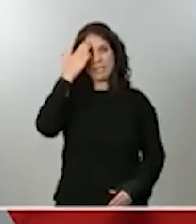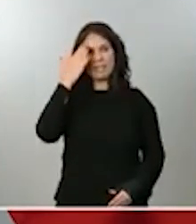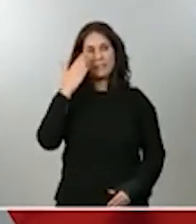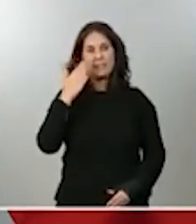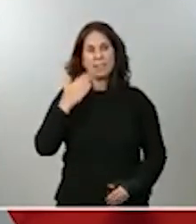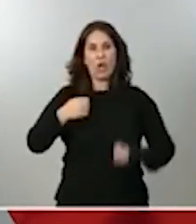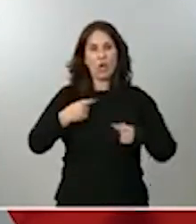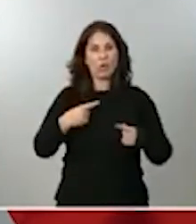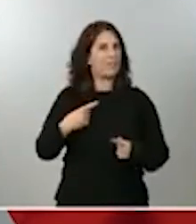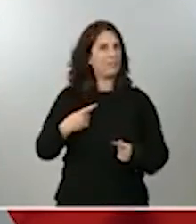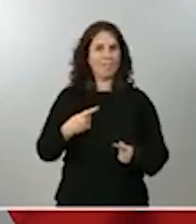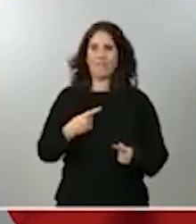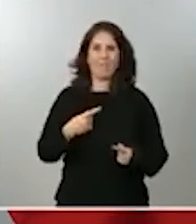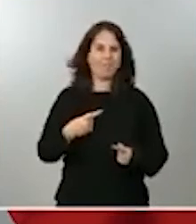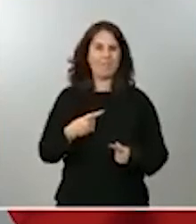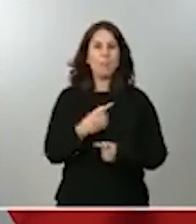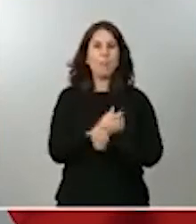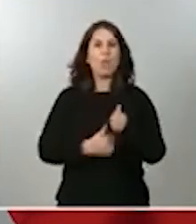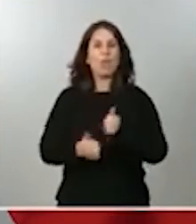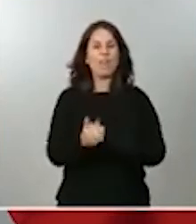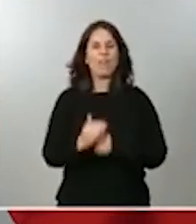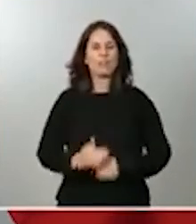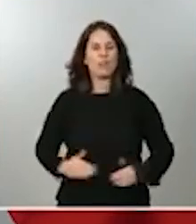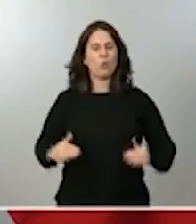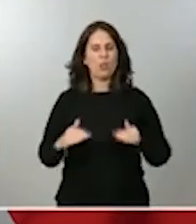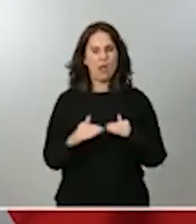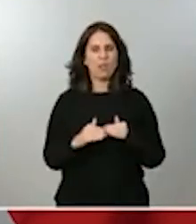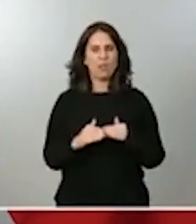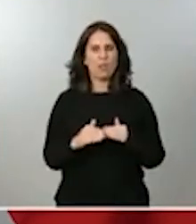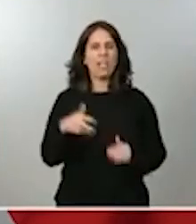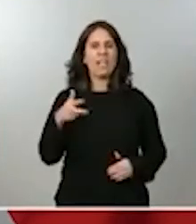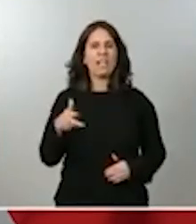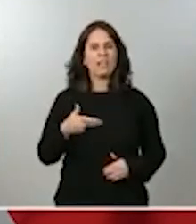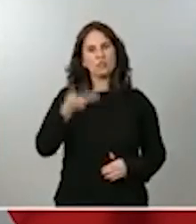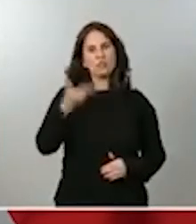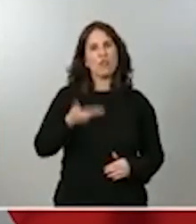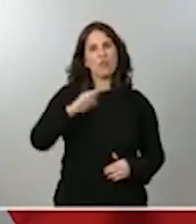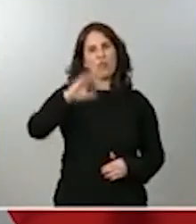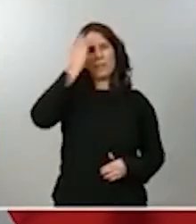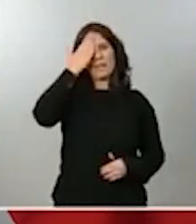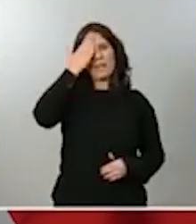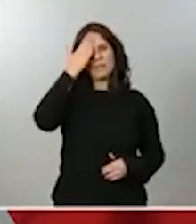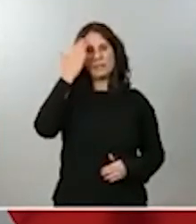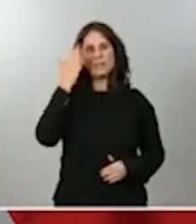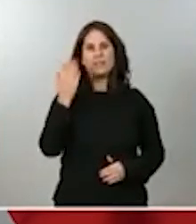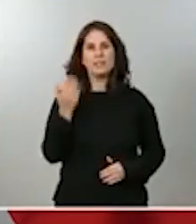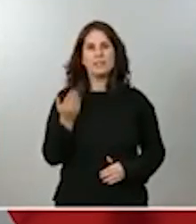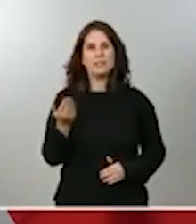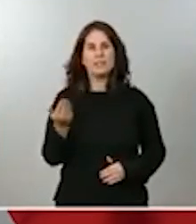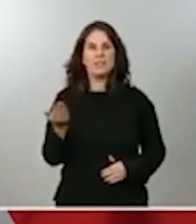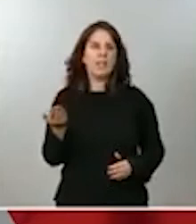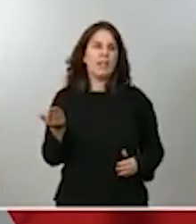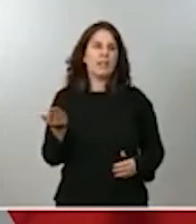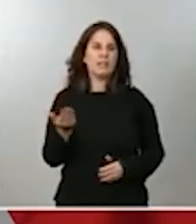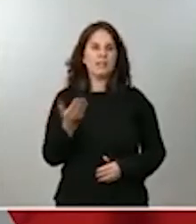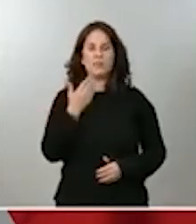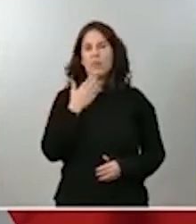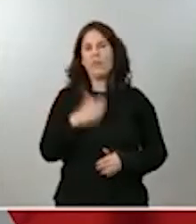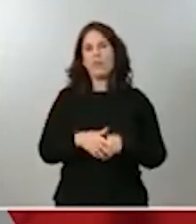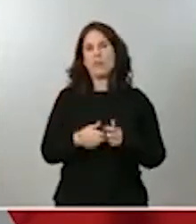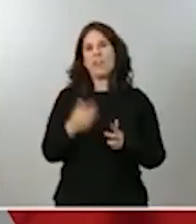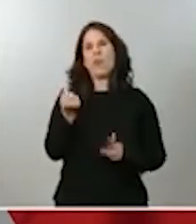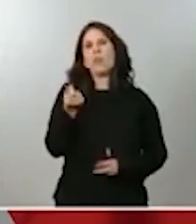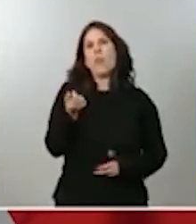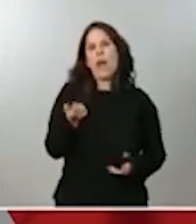decir, la prioridad es la igualdad y los derechos fundamentales. Esto es tanto como preguntarnos cuánto cuesta la democracia, pues cuánto cuesta